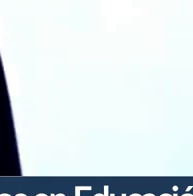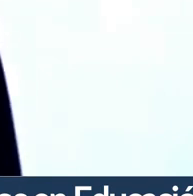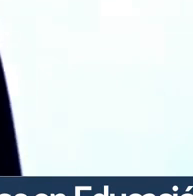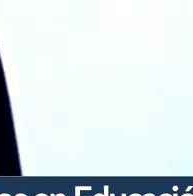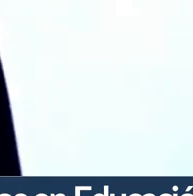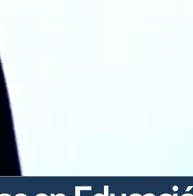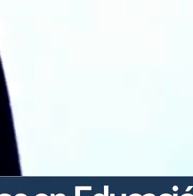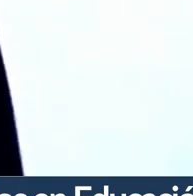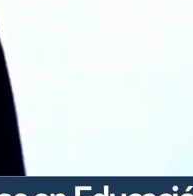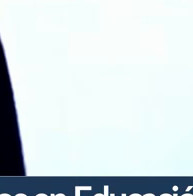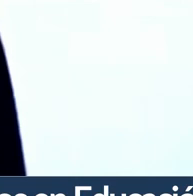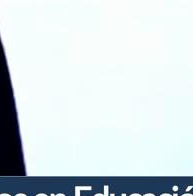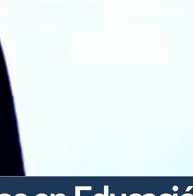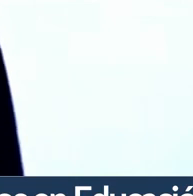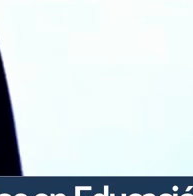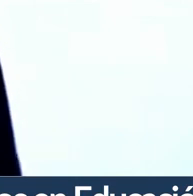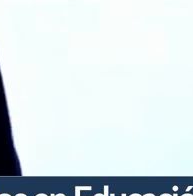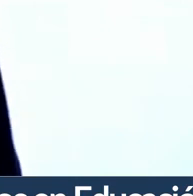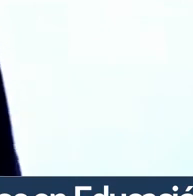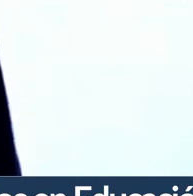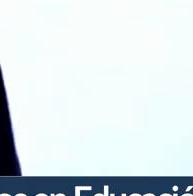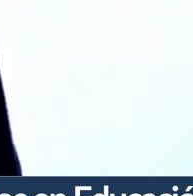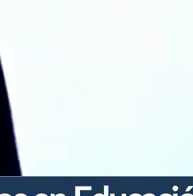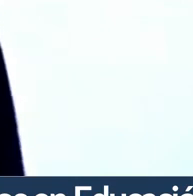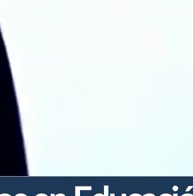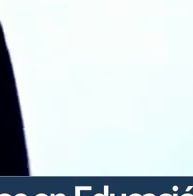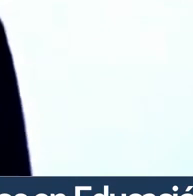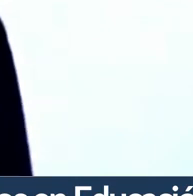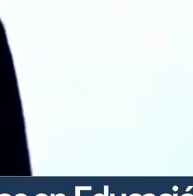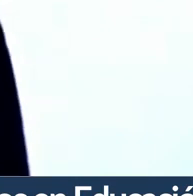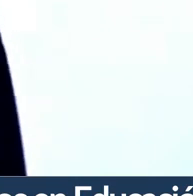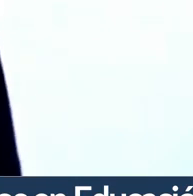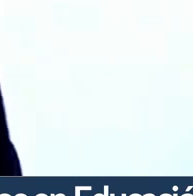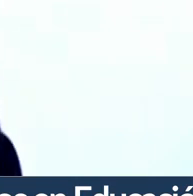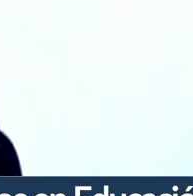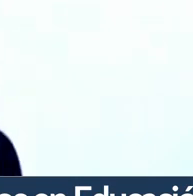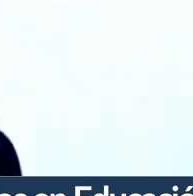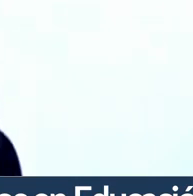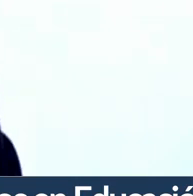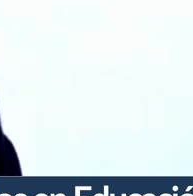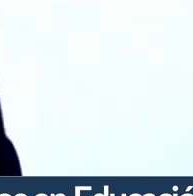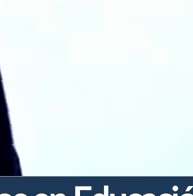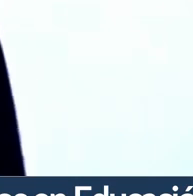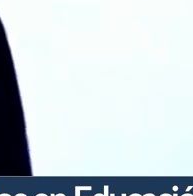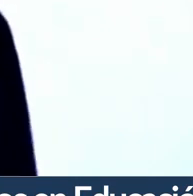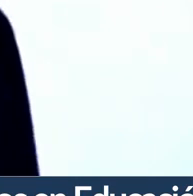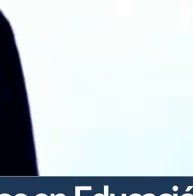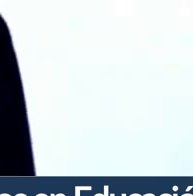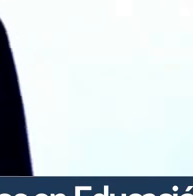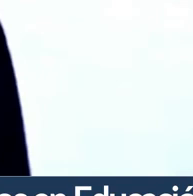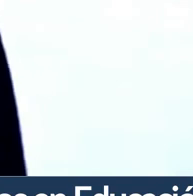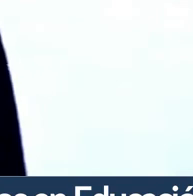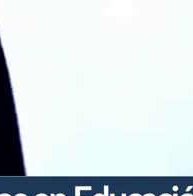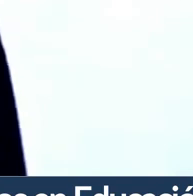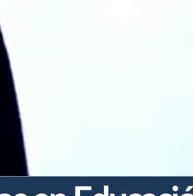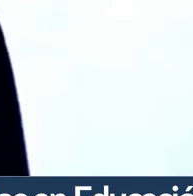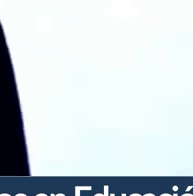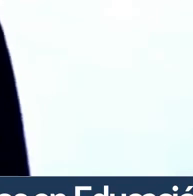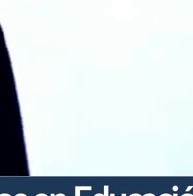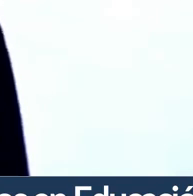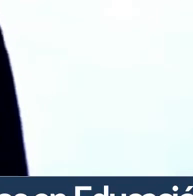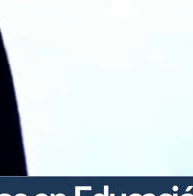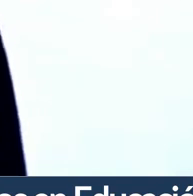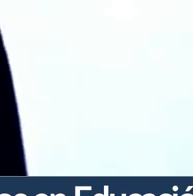desafío de un cambio cultural a un sistema de accountability o de rendición de cuentas mucho más